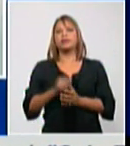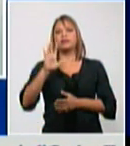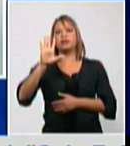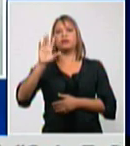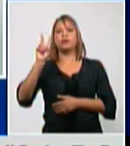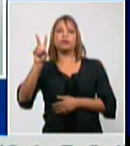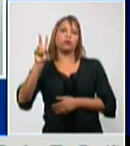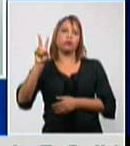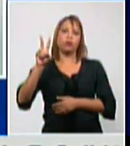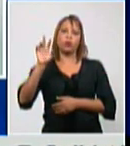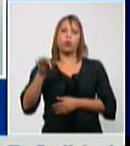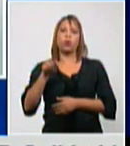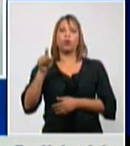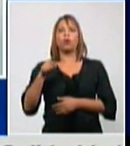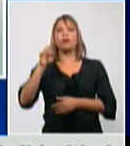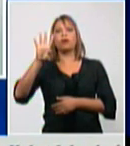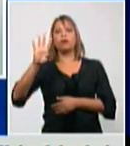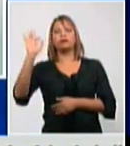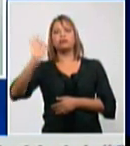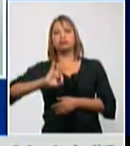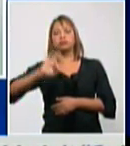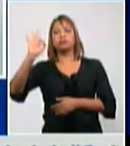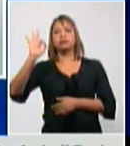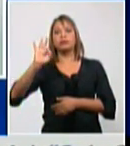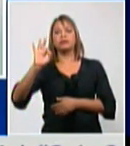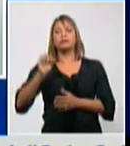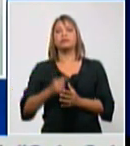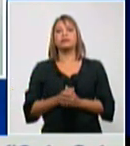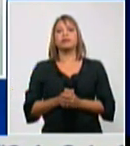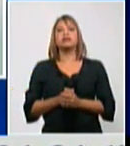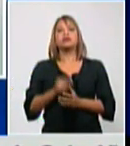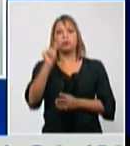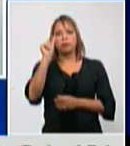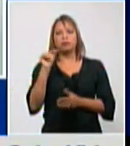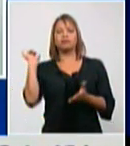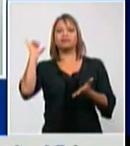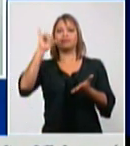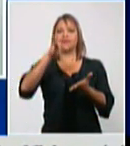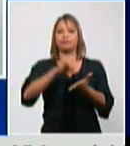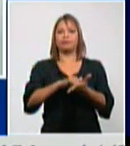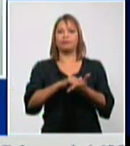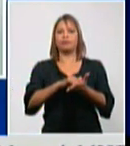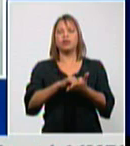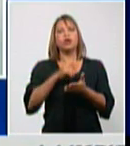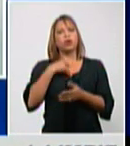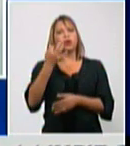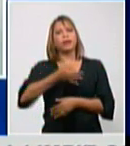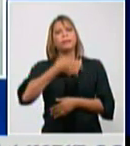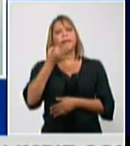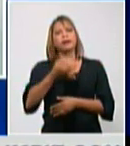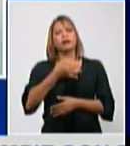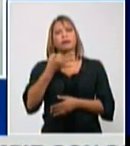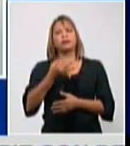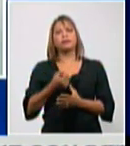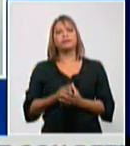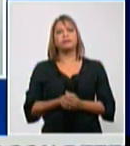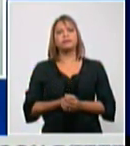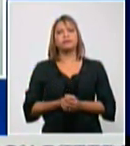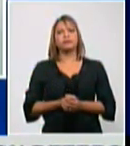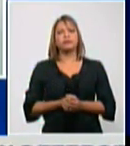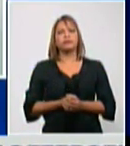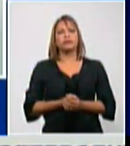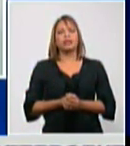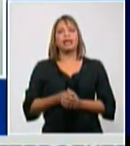46,6% pues son importados y lo que yo les decía el